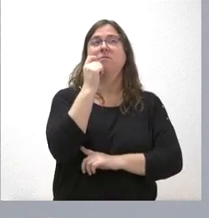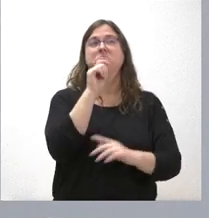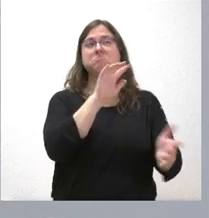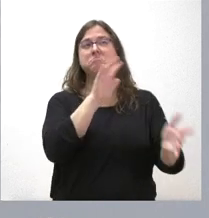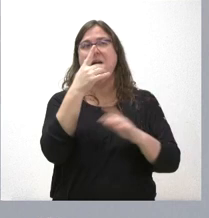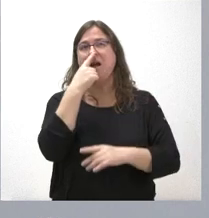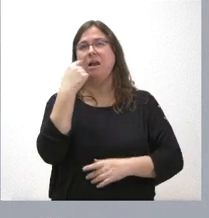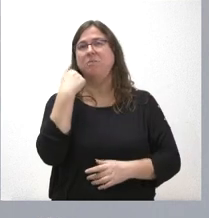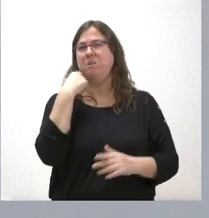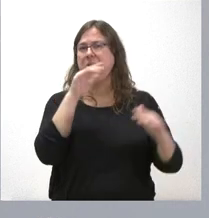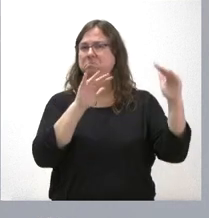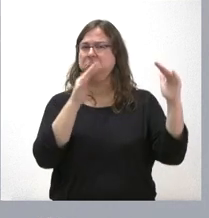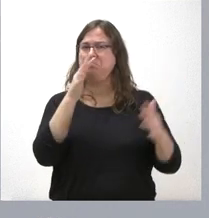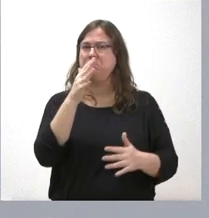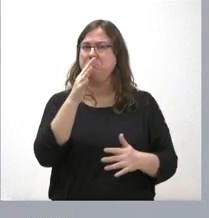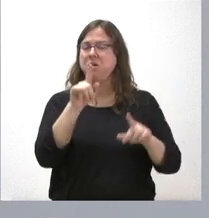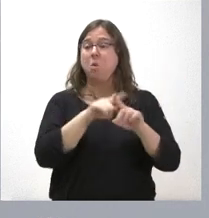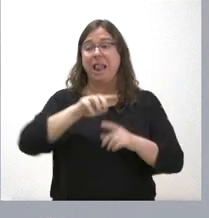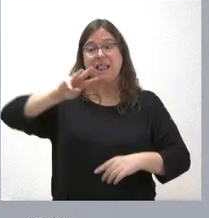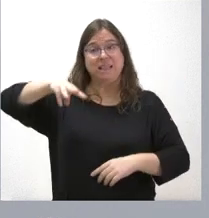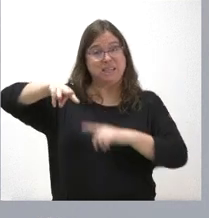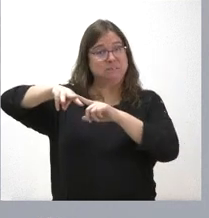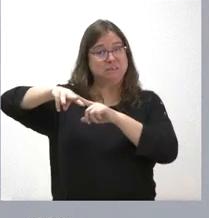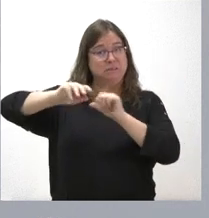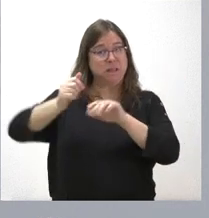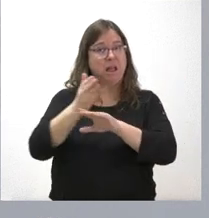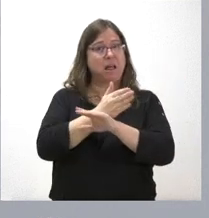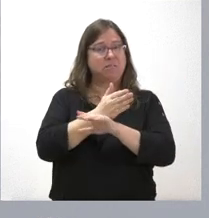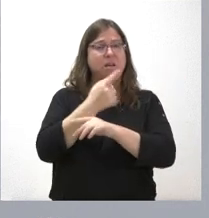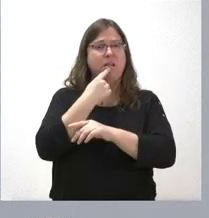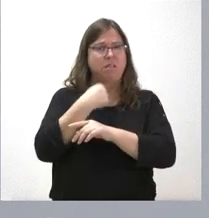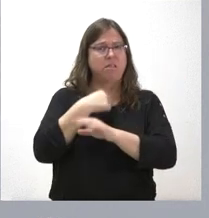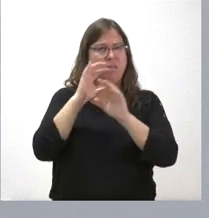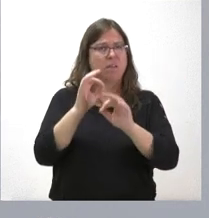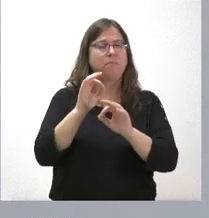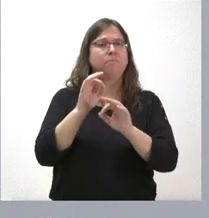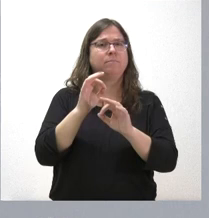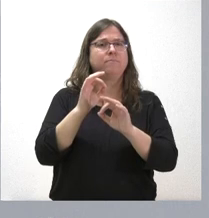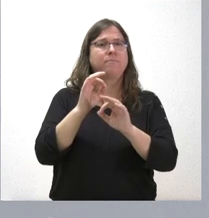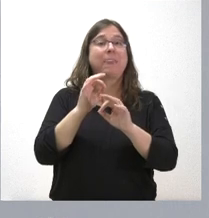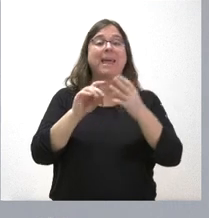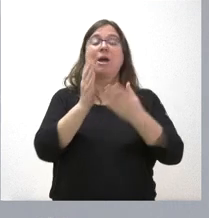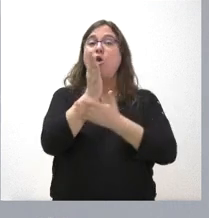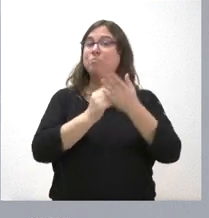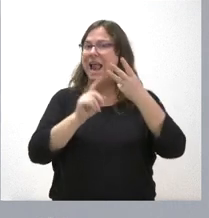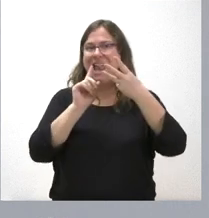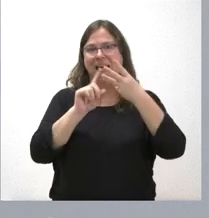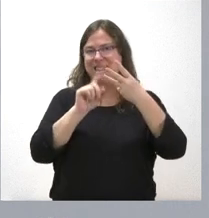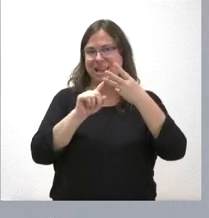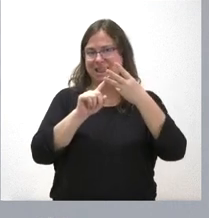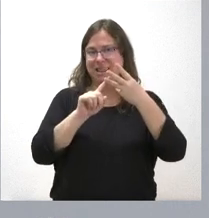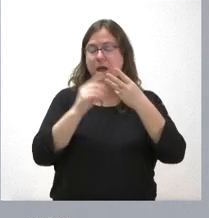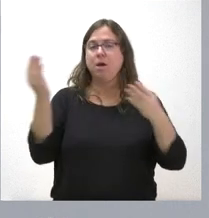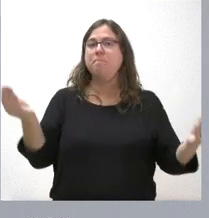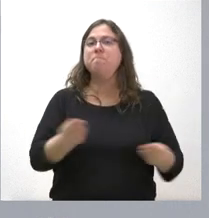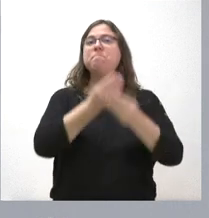a este último trimestre antes de empezarlo como se ha señalado bien que somos la tercera comunidad autónoma de España con mejor